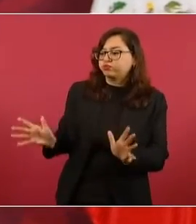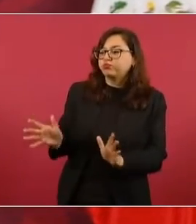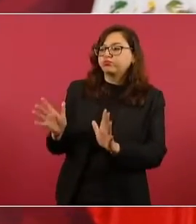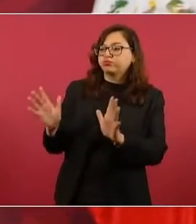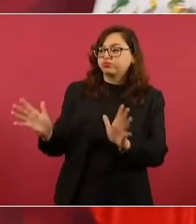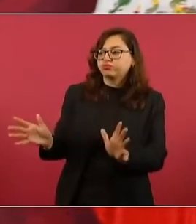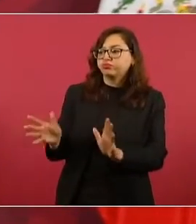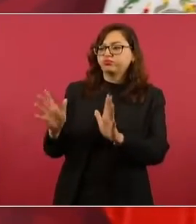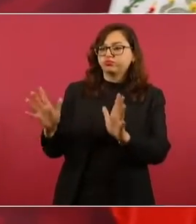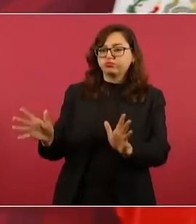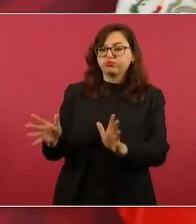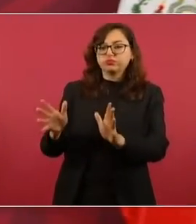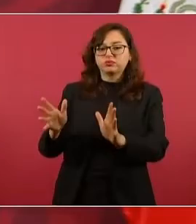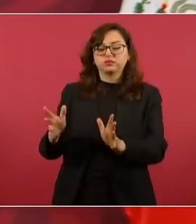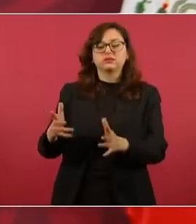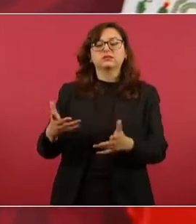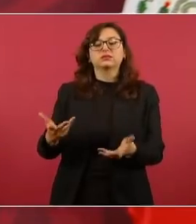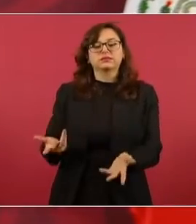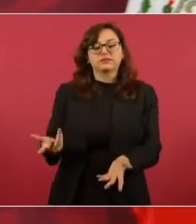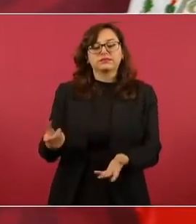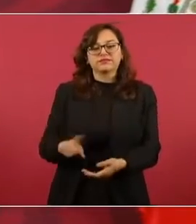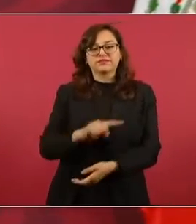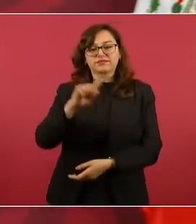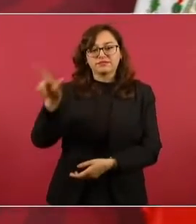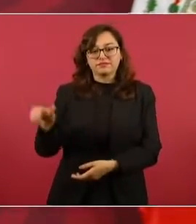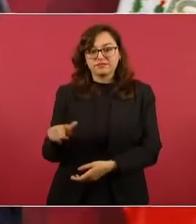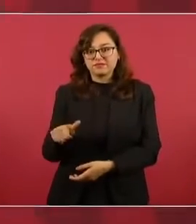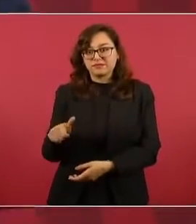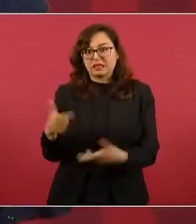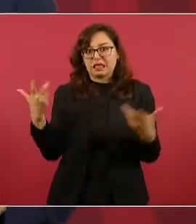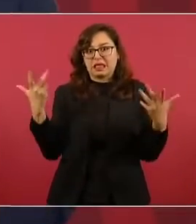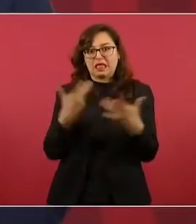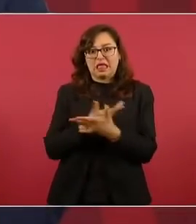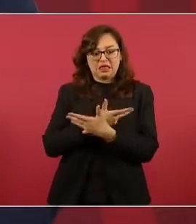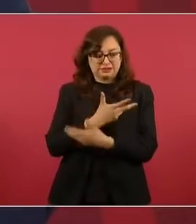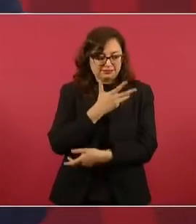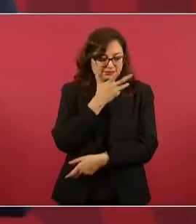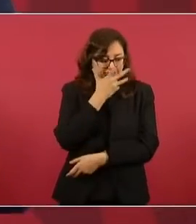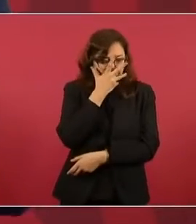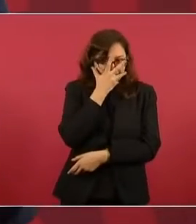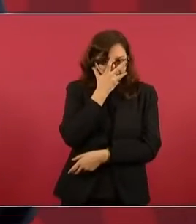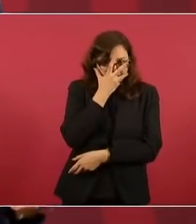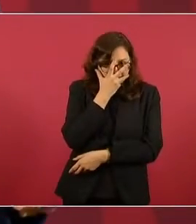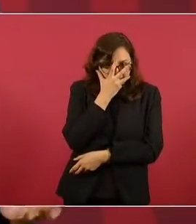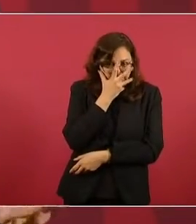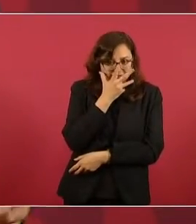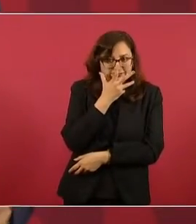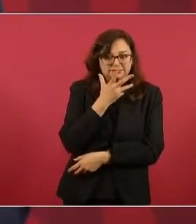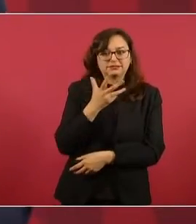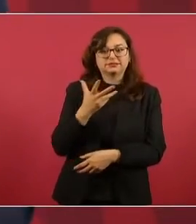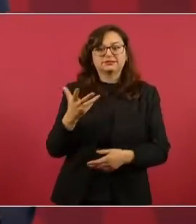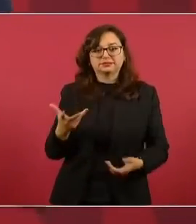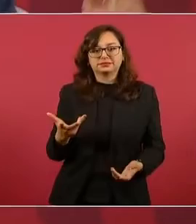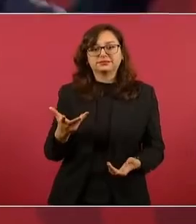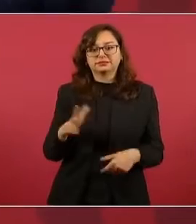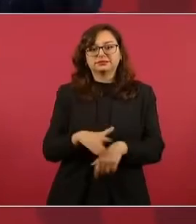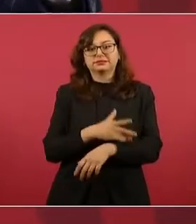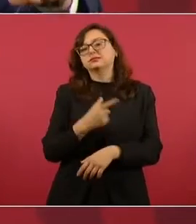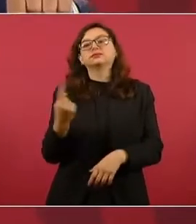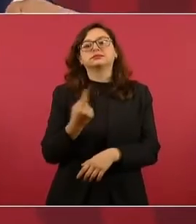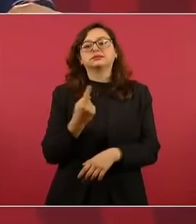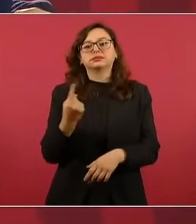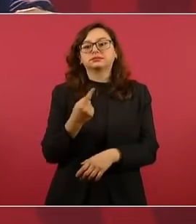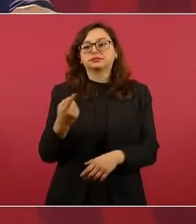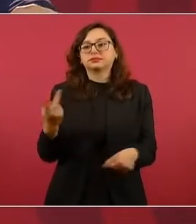hay gobernantes impresentables, pero